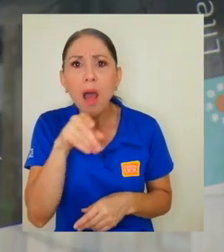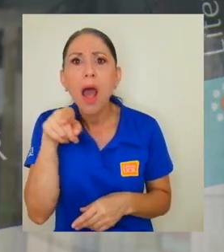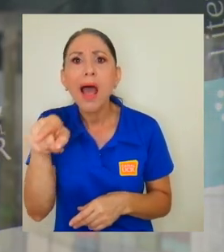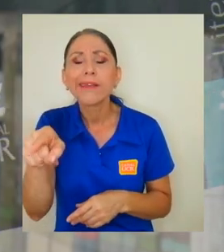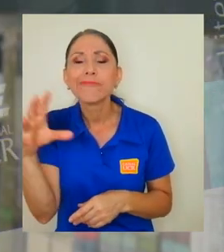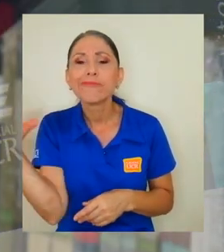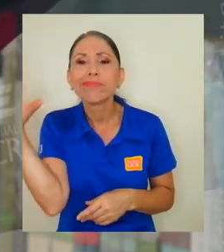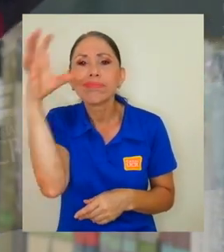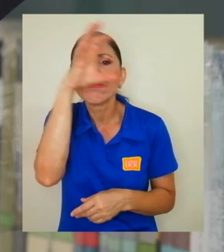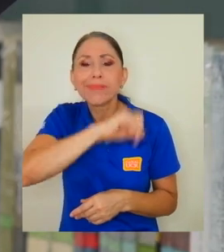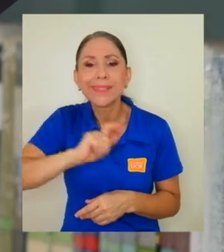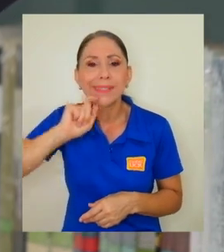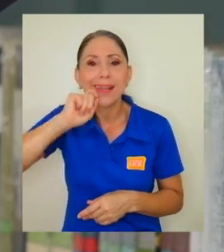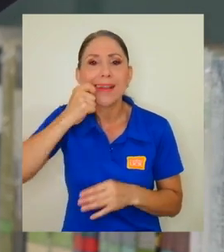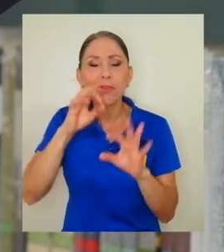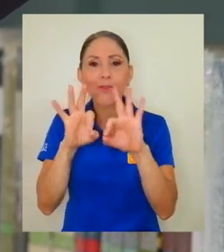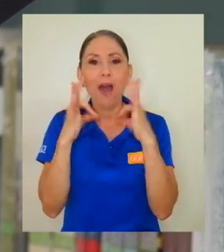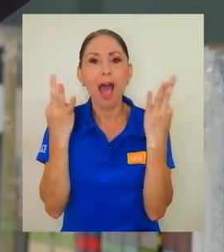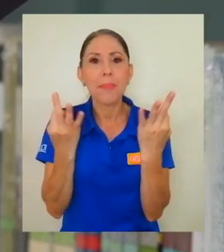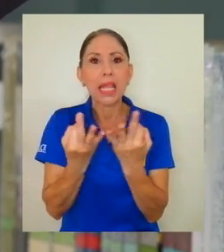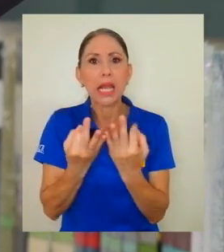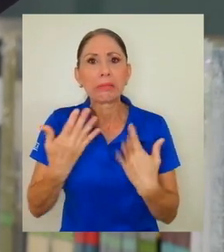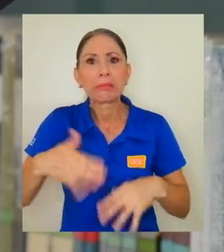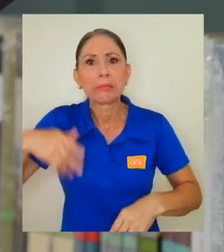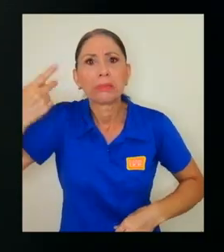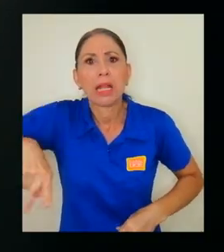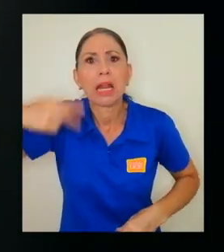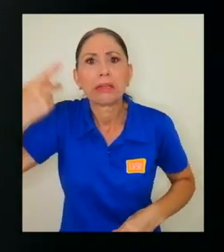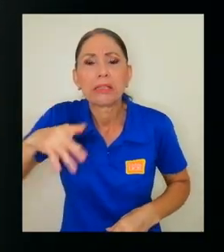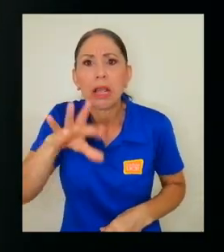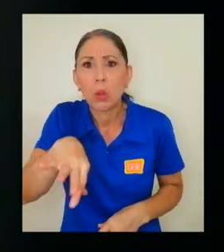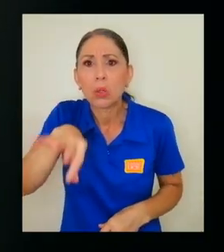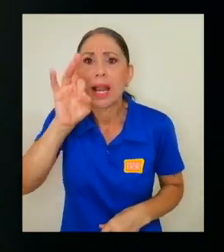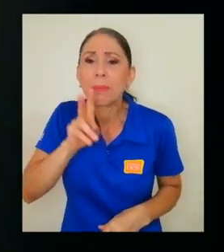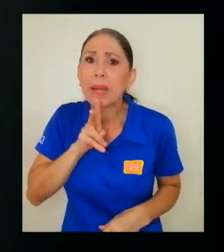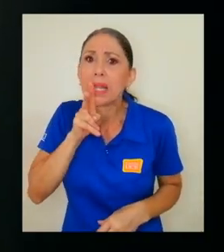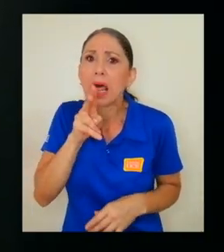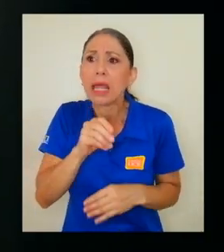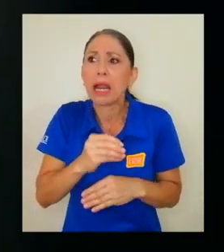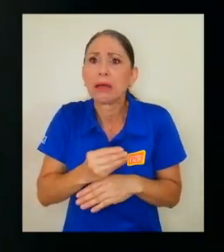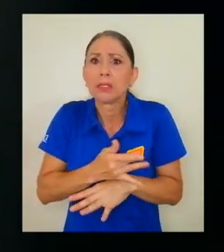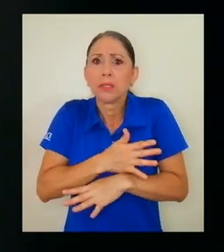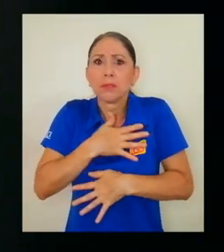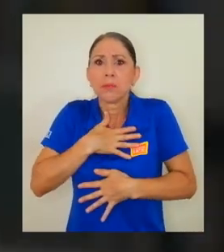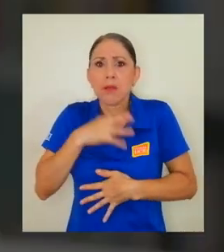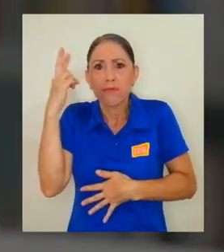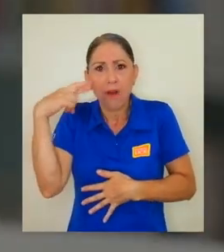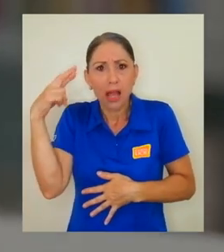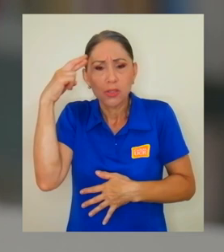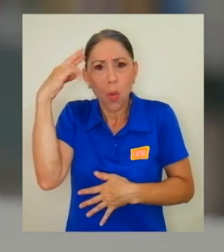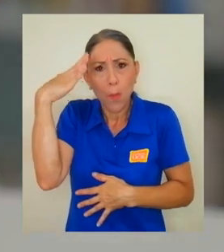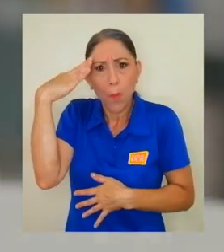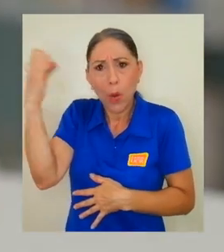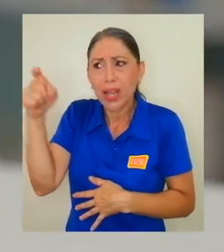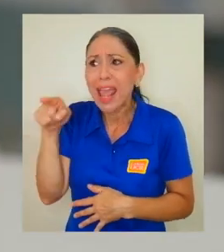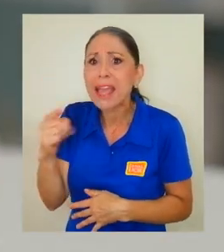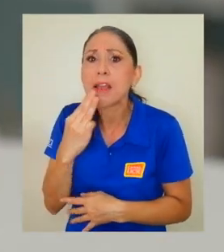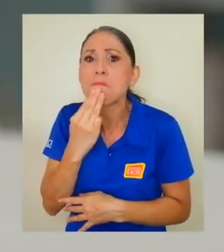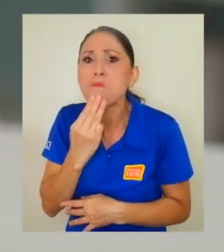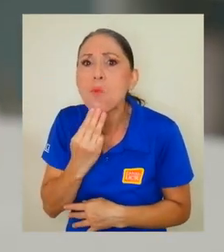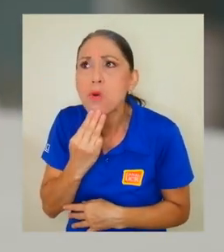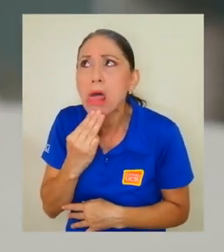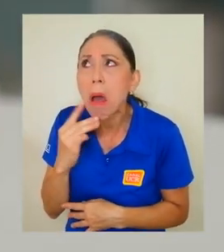secreto familiar y se arriesga a encontrar la verdadera y escalofriante razón por la cual quedó muda y